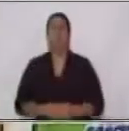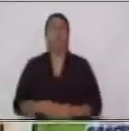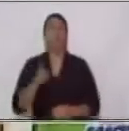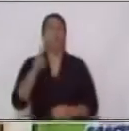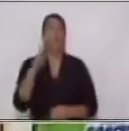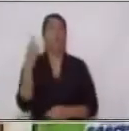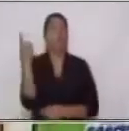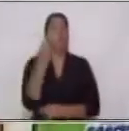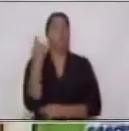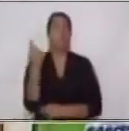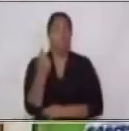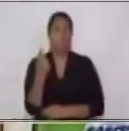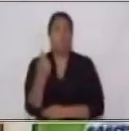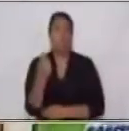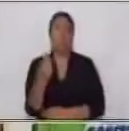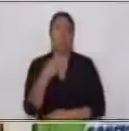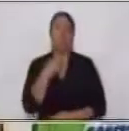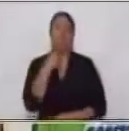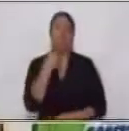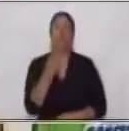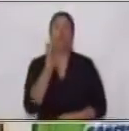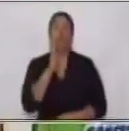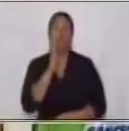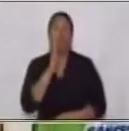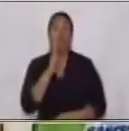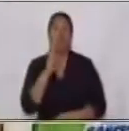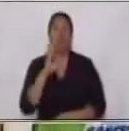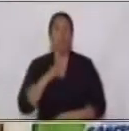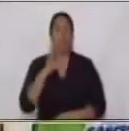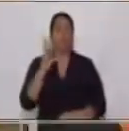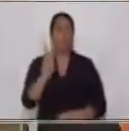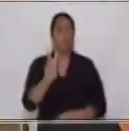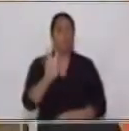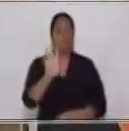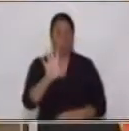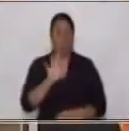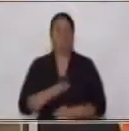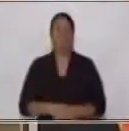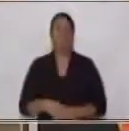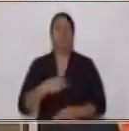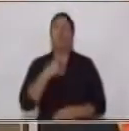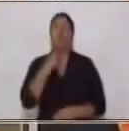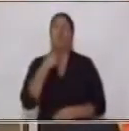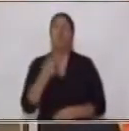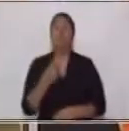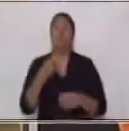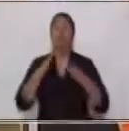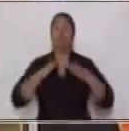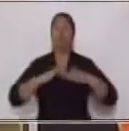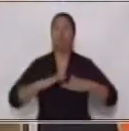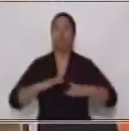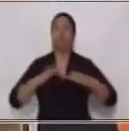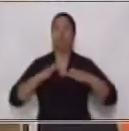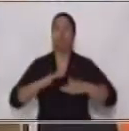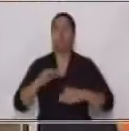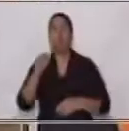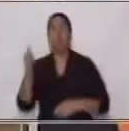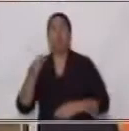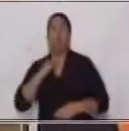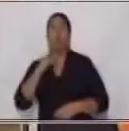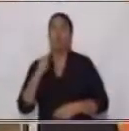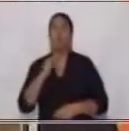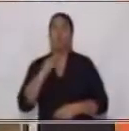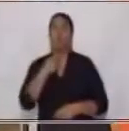verbales puede ser de dos. La voz pasiva y la voz activa en el verbo.